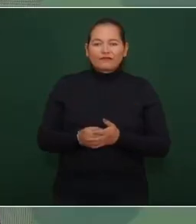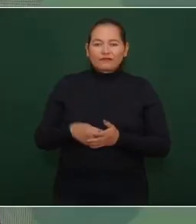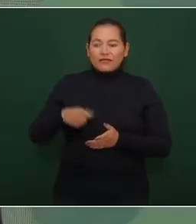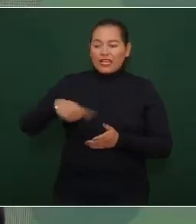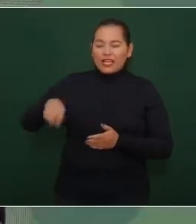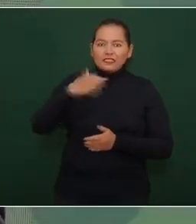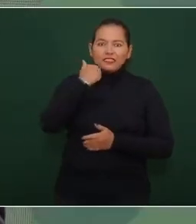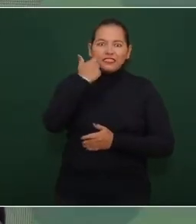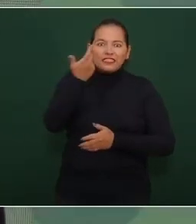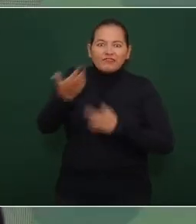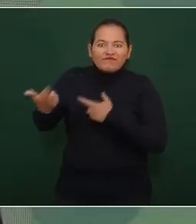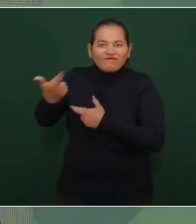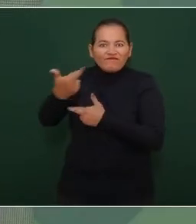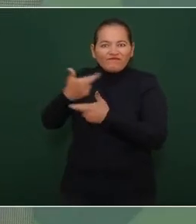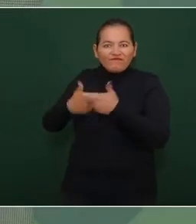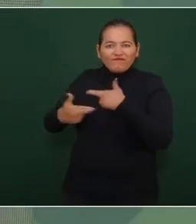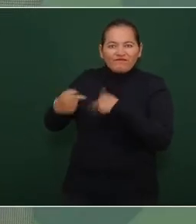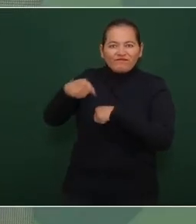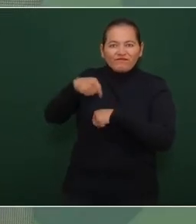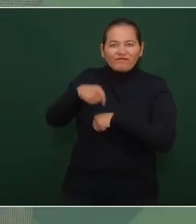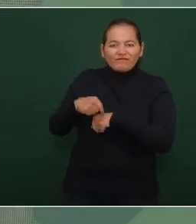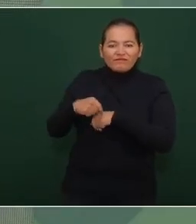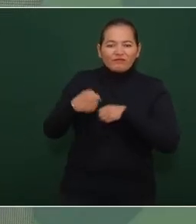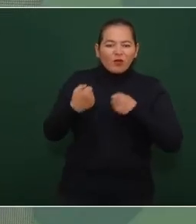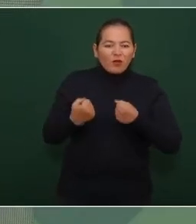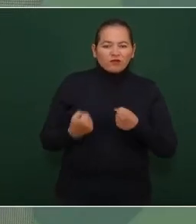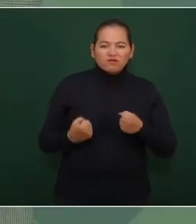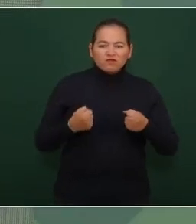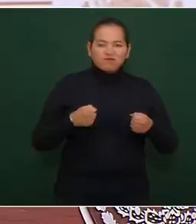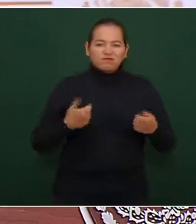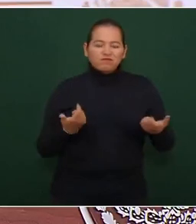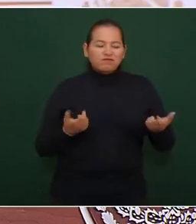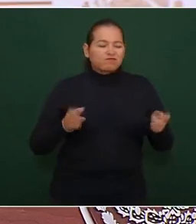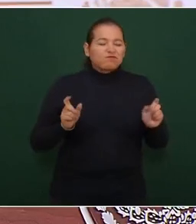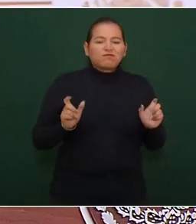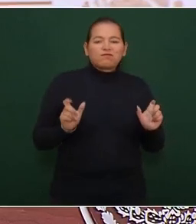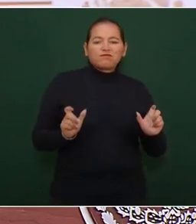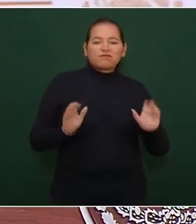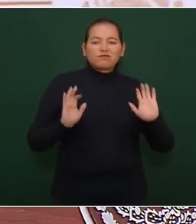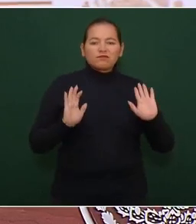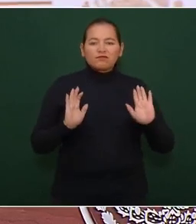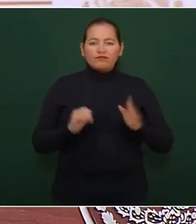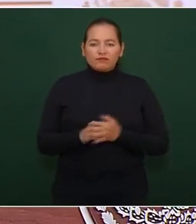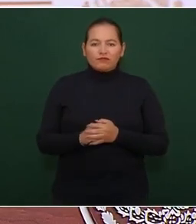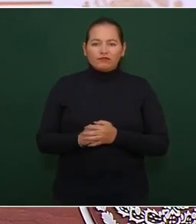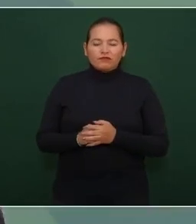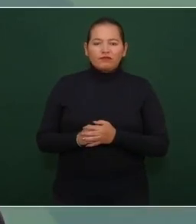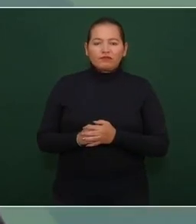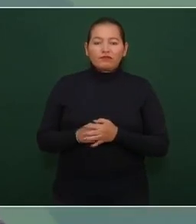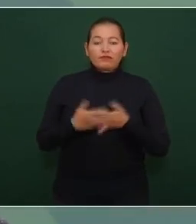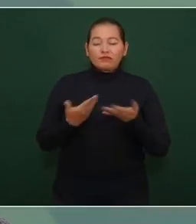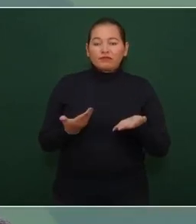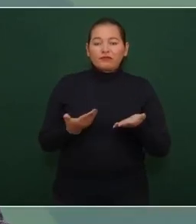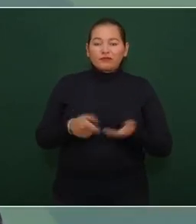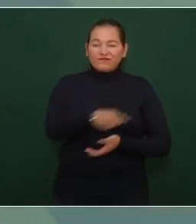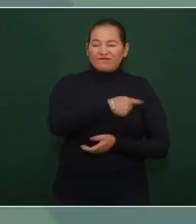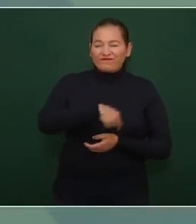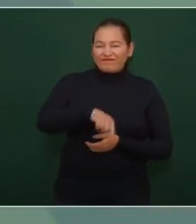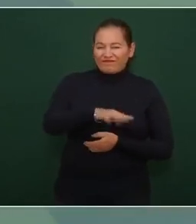regresar por sus fueros y ya la gente no